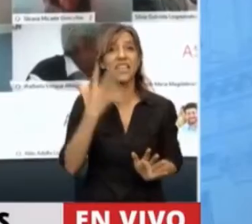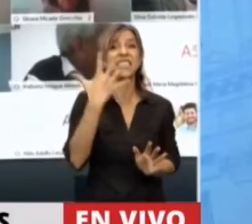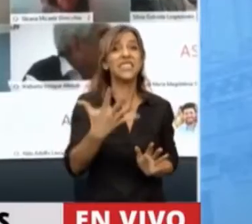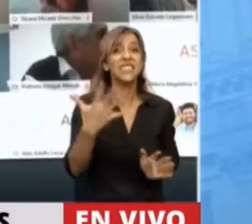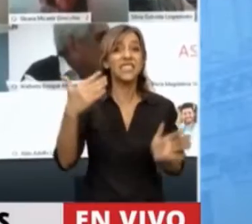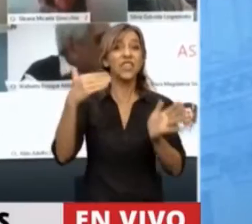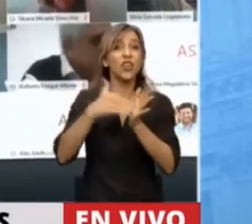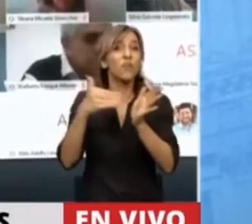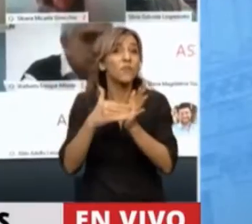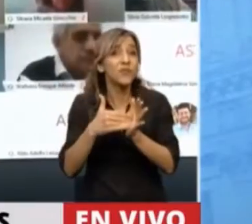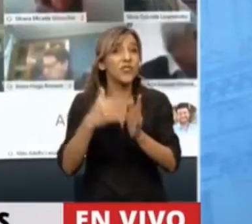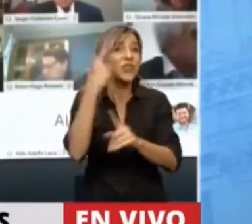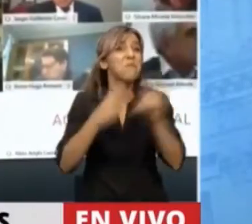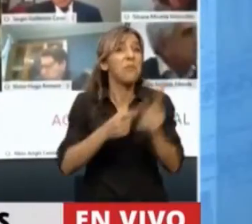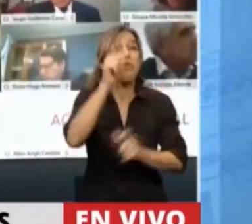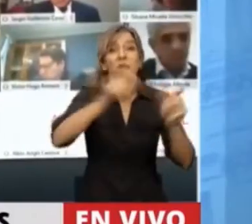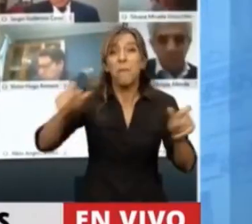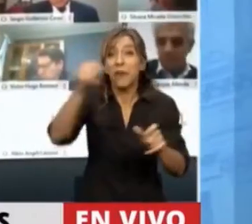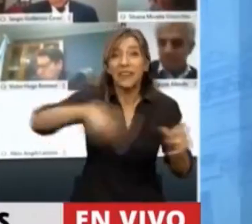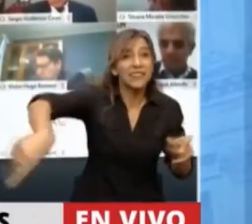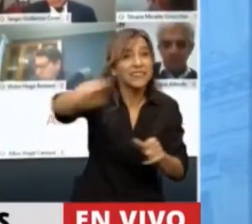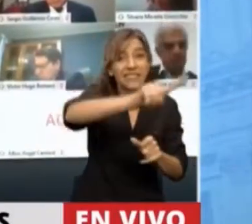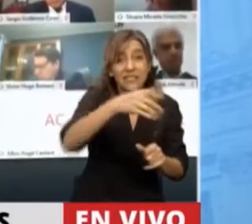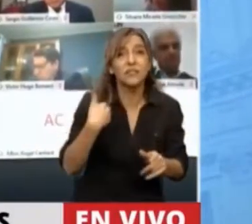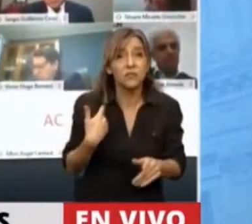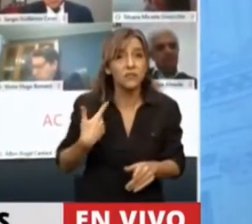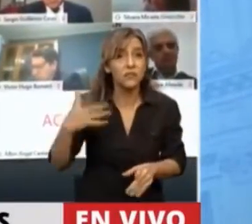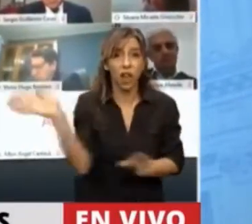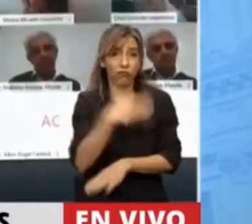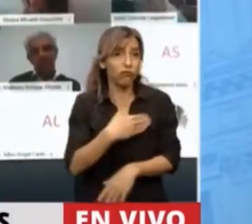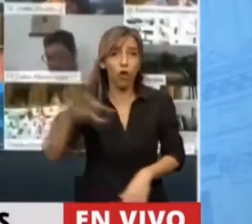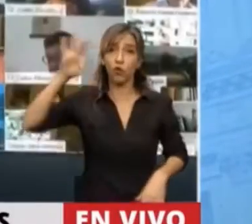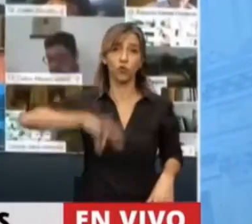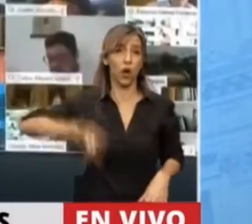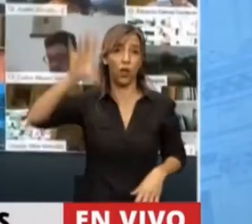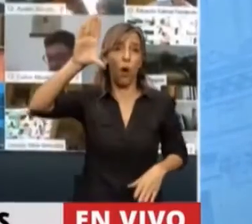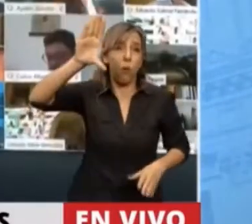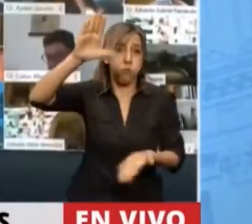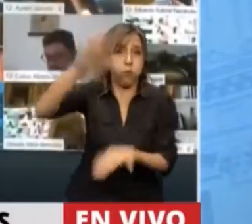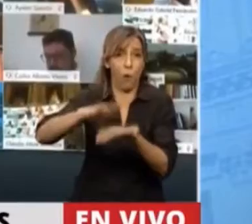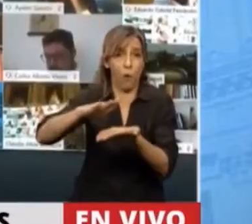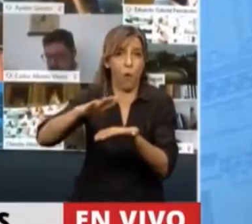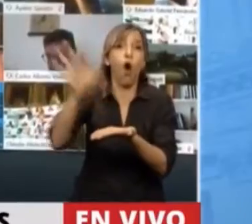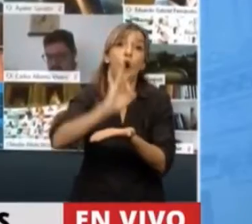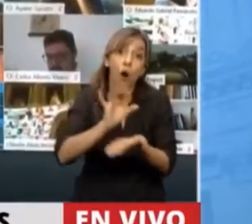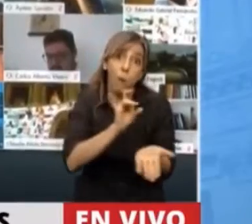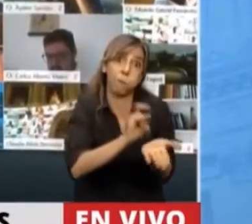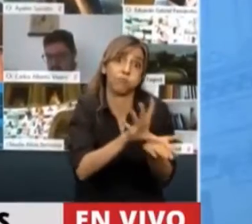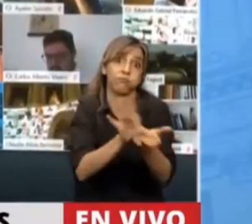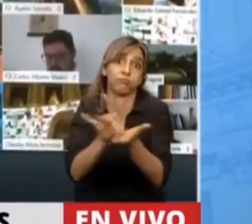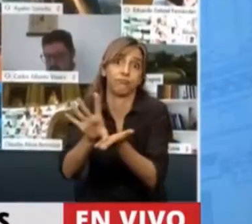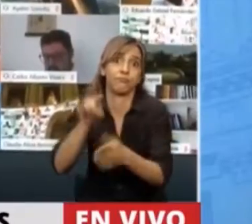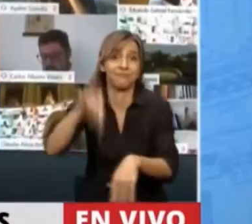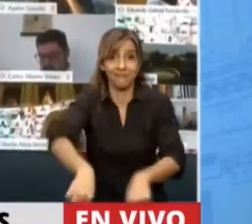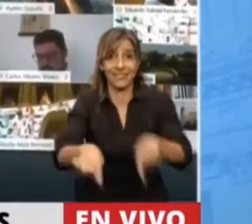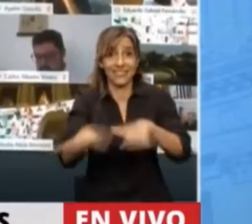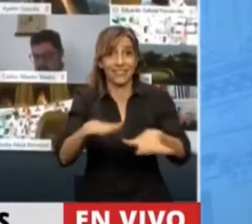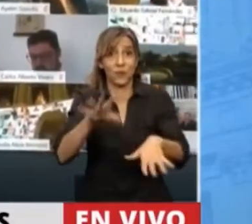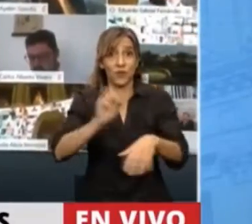medio de trabajadoras y trabajadores sufrieron algún tipo de rebaja salarial o despidos en el medio de la pandemia. Bueno, pero no.